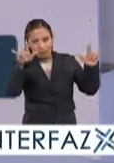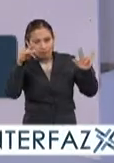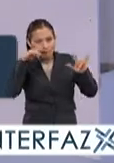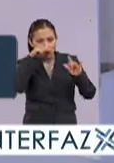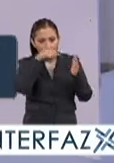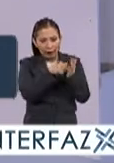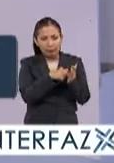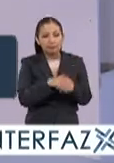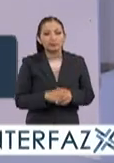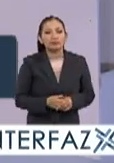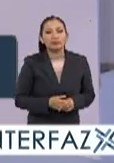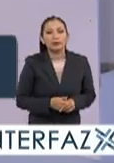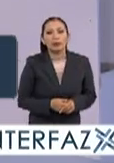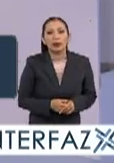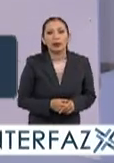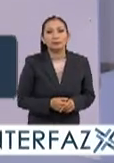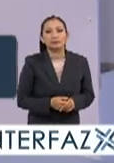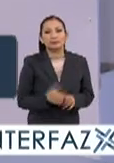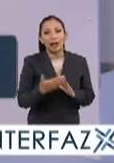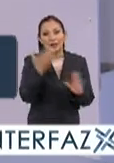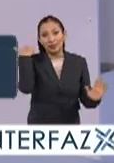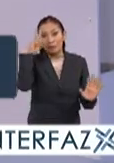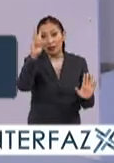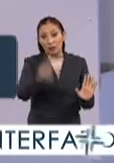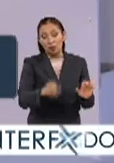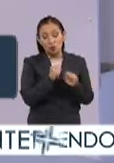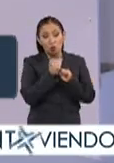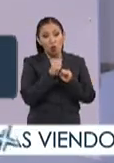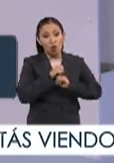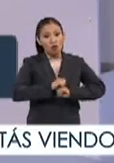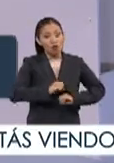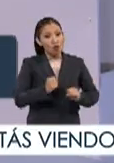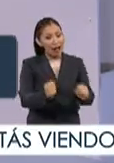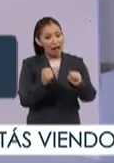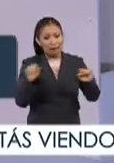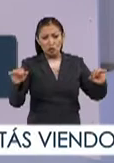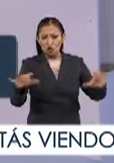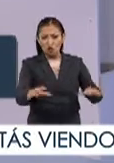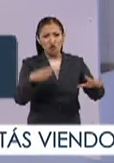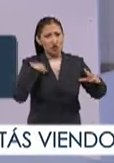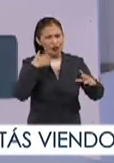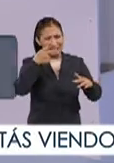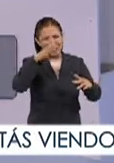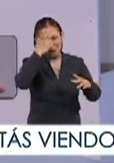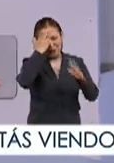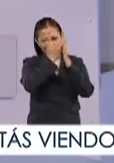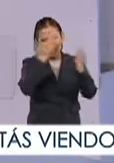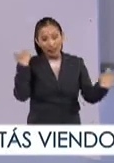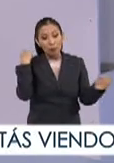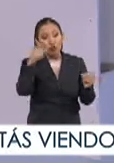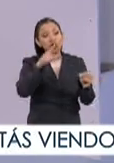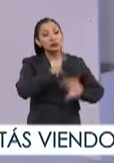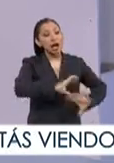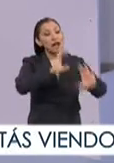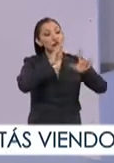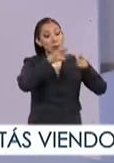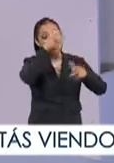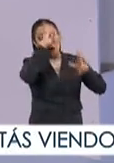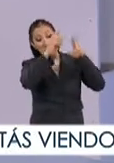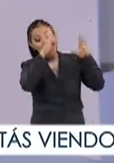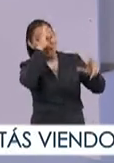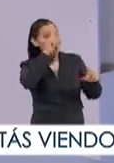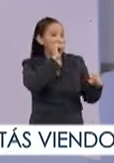ubicados Que es donde fue el verdadero auge Exacto y contra viento y madera porque ustedes recordarán que muchos conciertos estaban